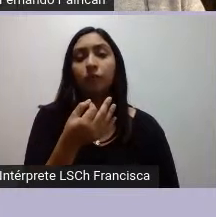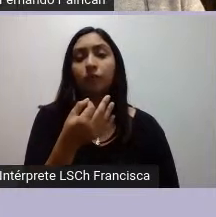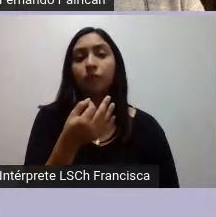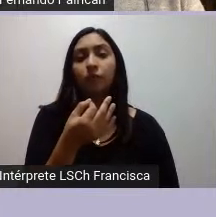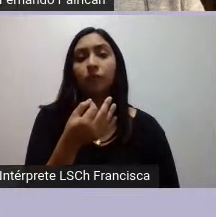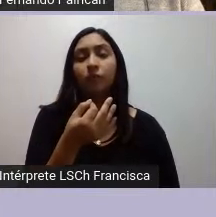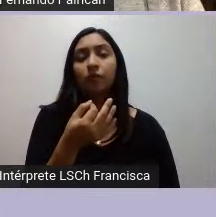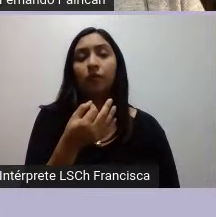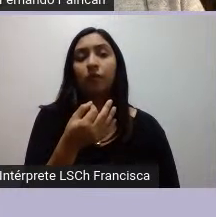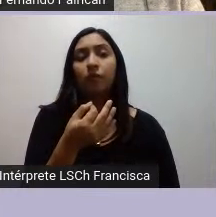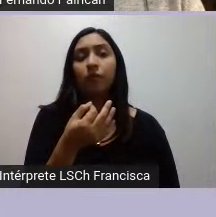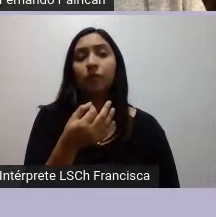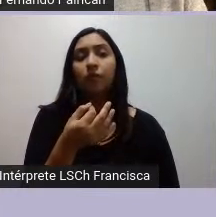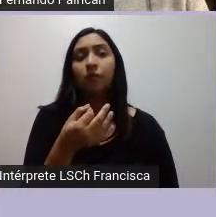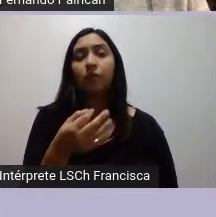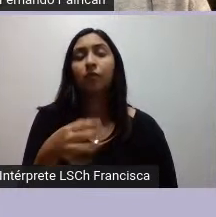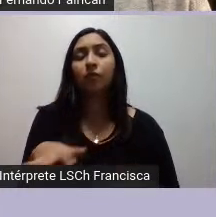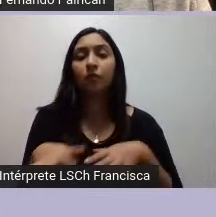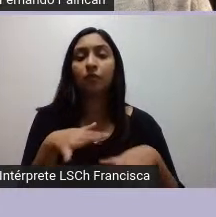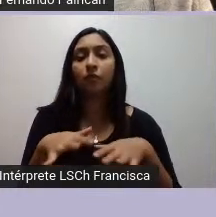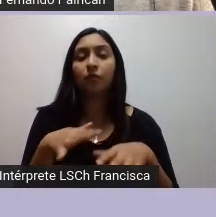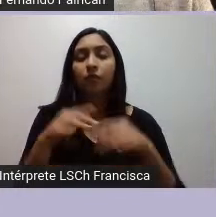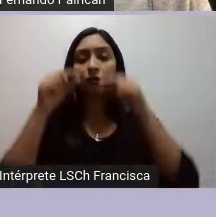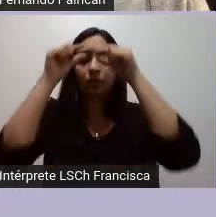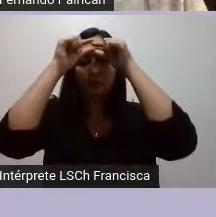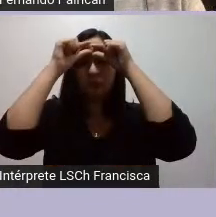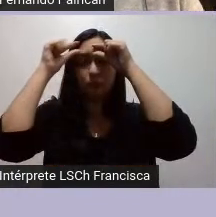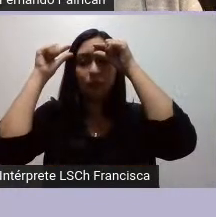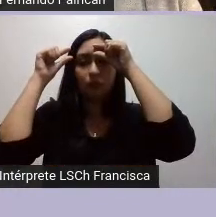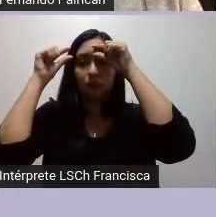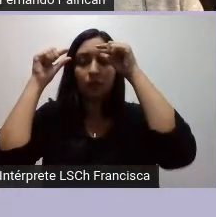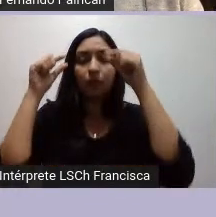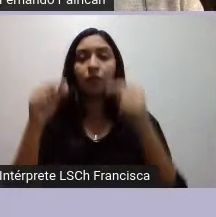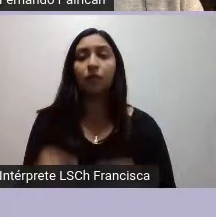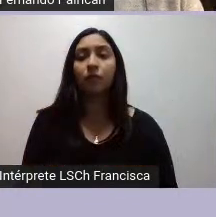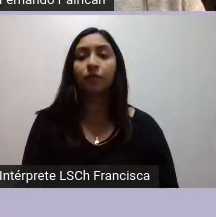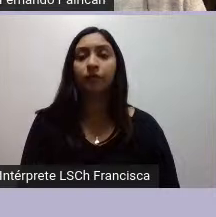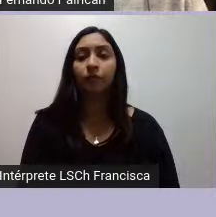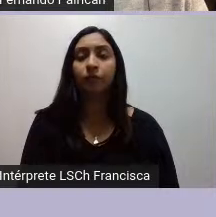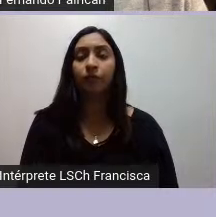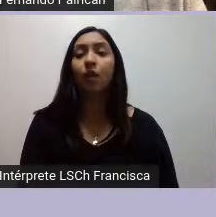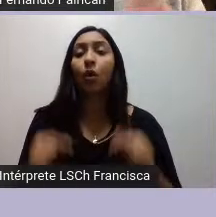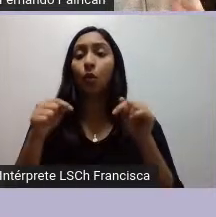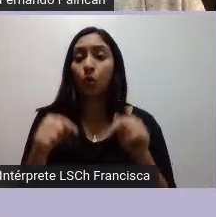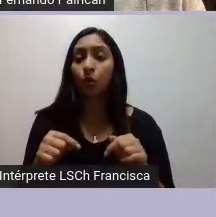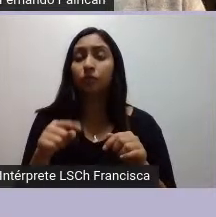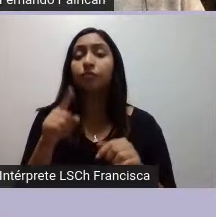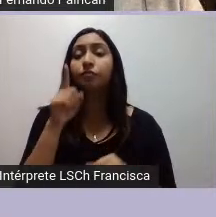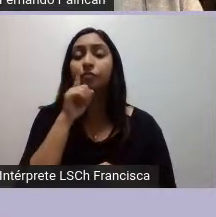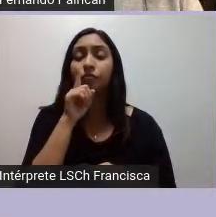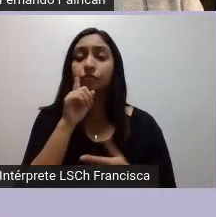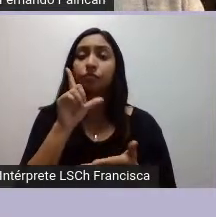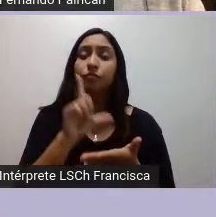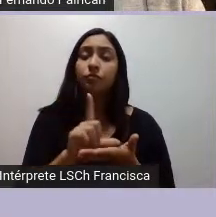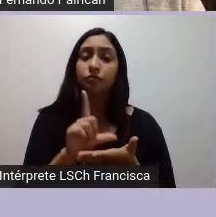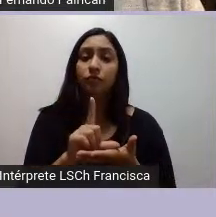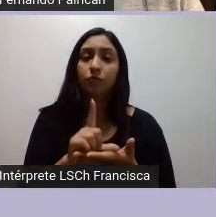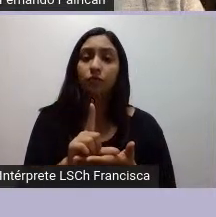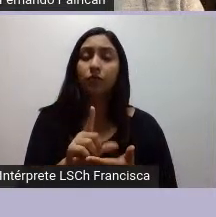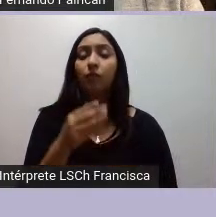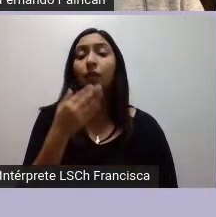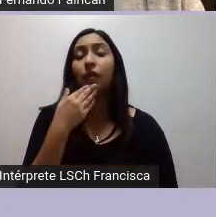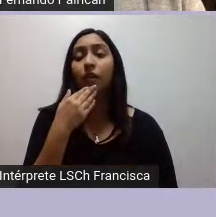el movimiento mapuche ha tomado un espacio hoy día que ha coloreado también con